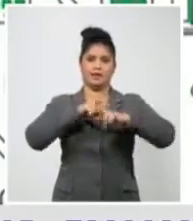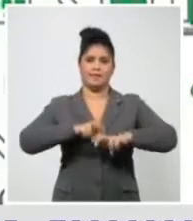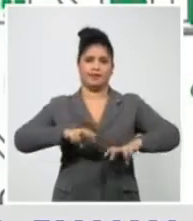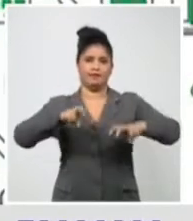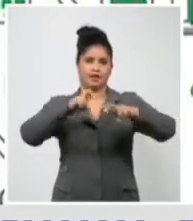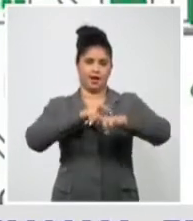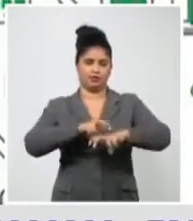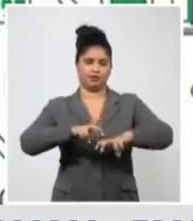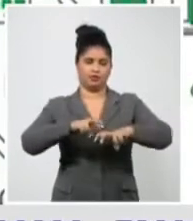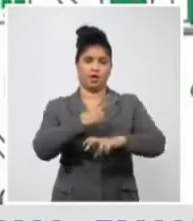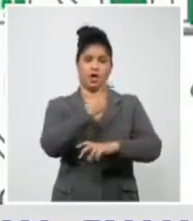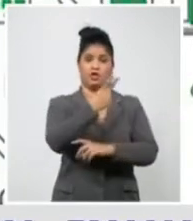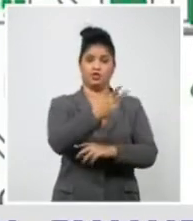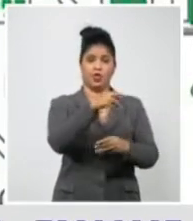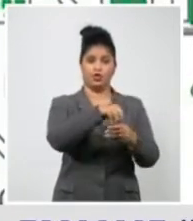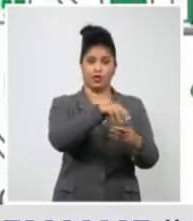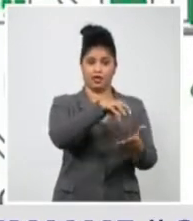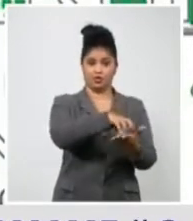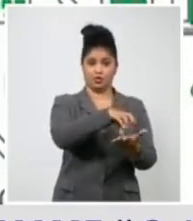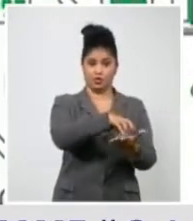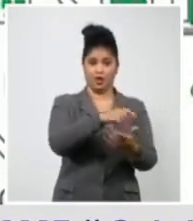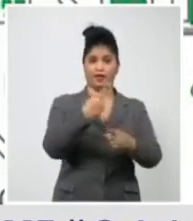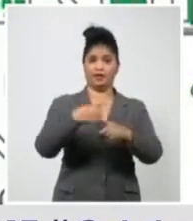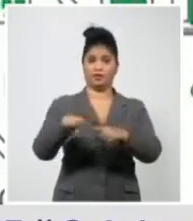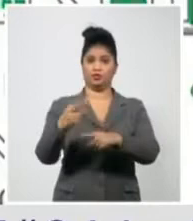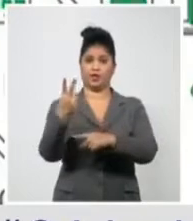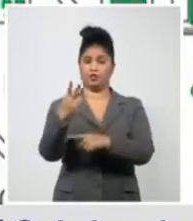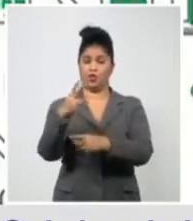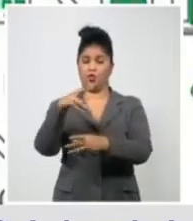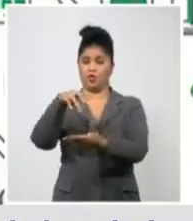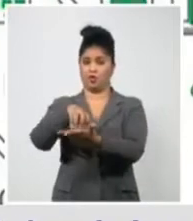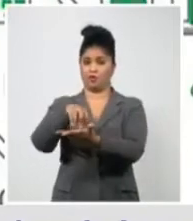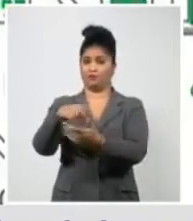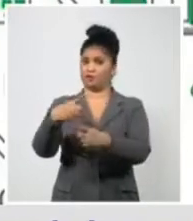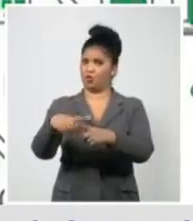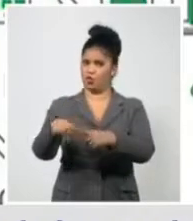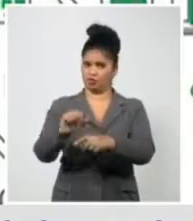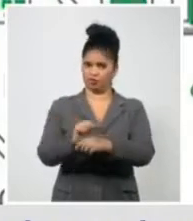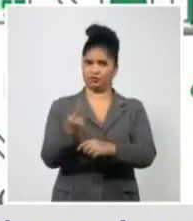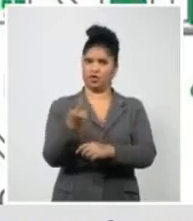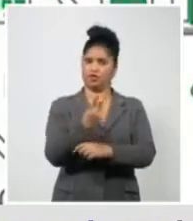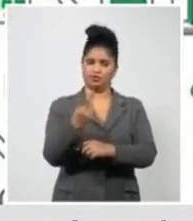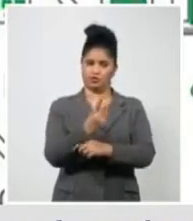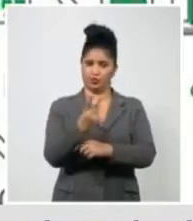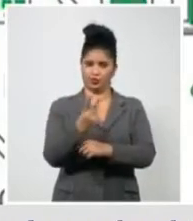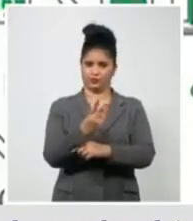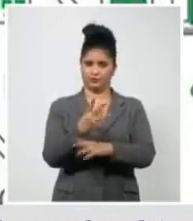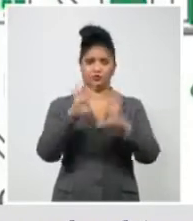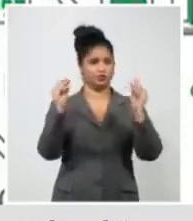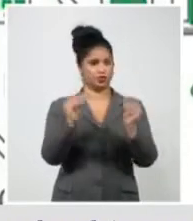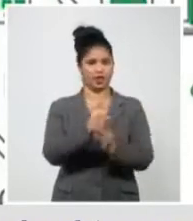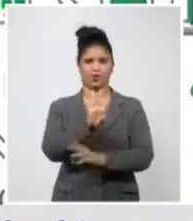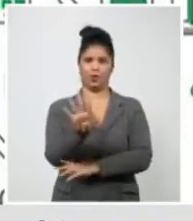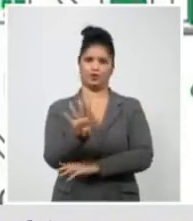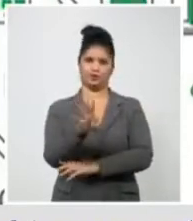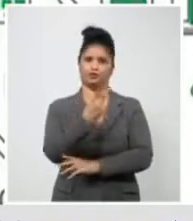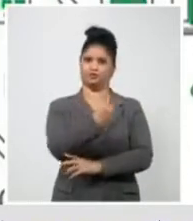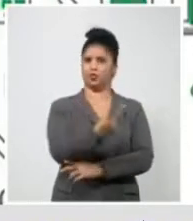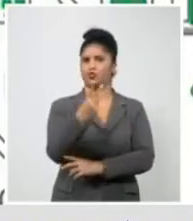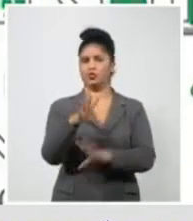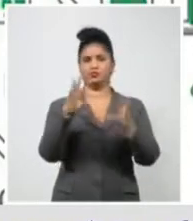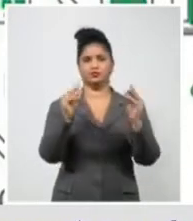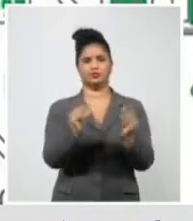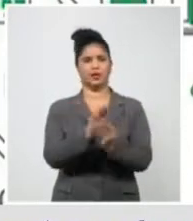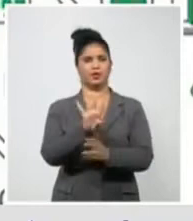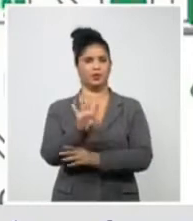y lógicamente en estos candidatos la proteína de la espícula juega un papel principal. Parte de los estudios